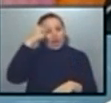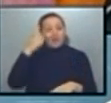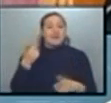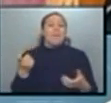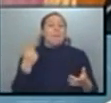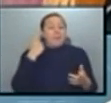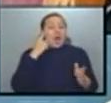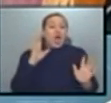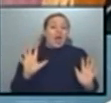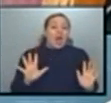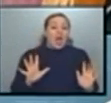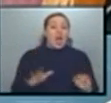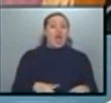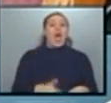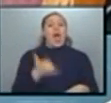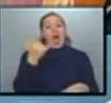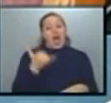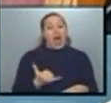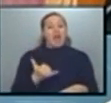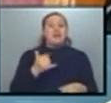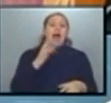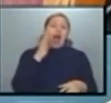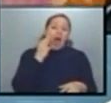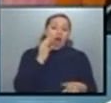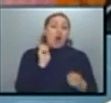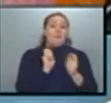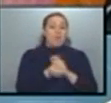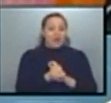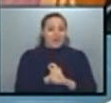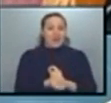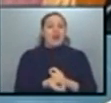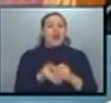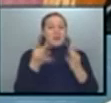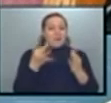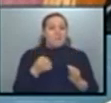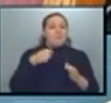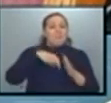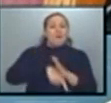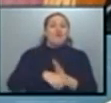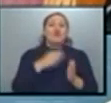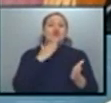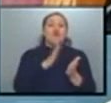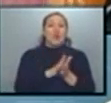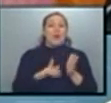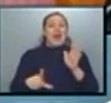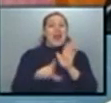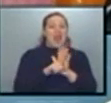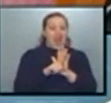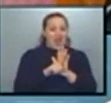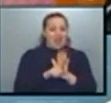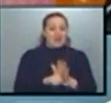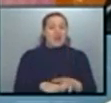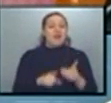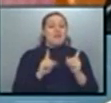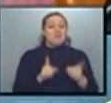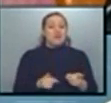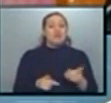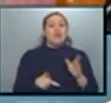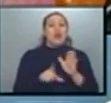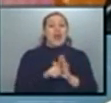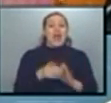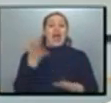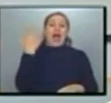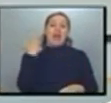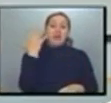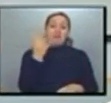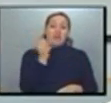descarta, como te contaba, que haya alguna modificación más profunda en lo que es esta ley, que como te decía, era un símbolo del kirchnerismo,